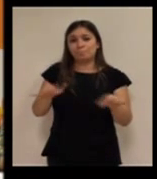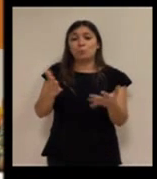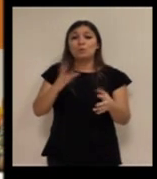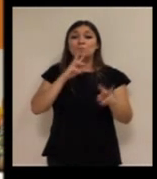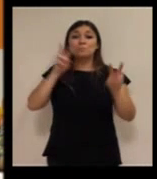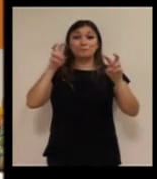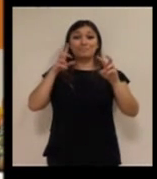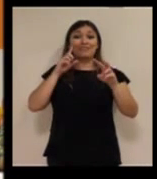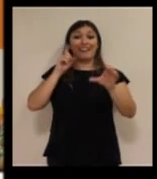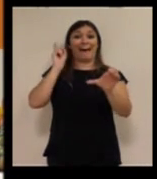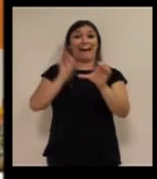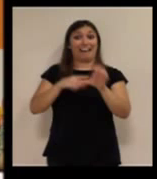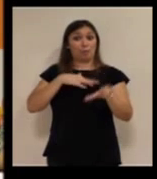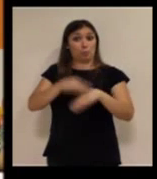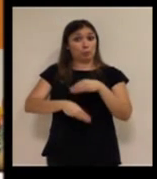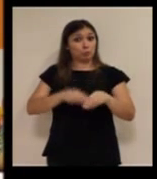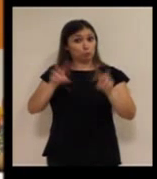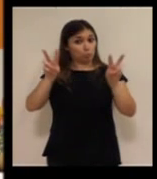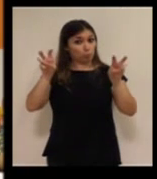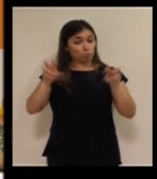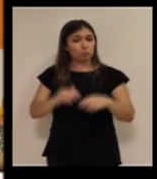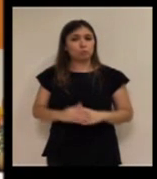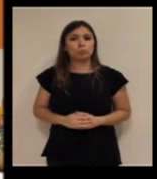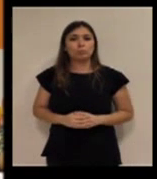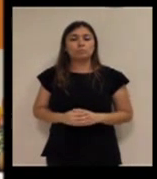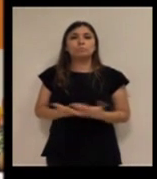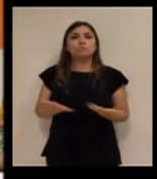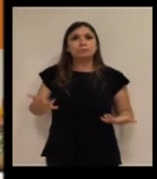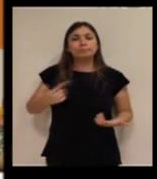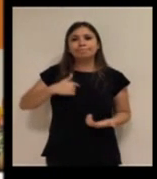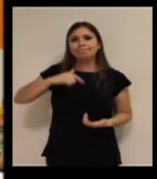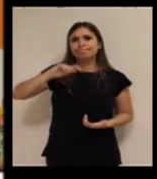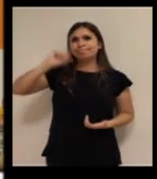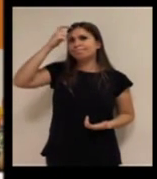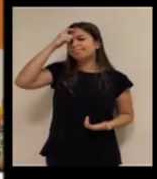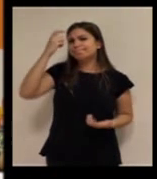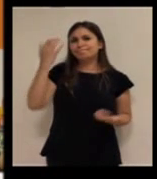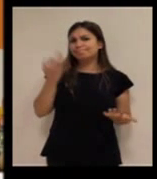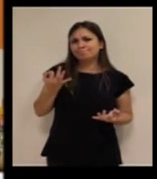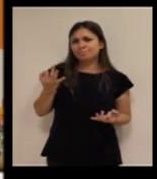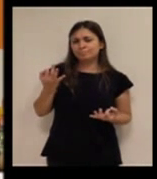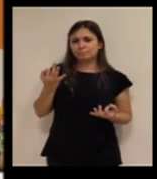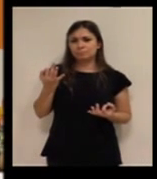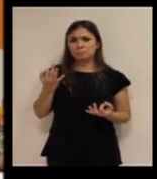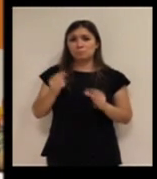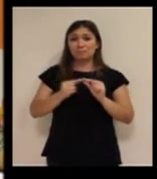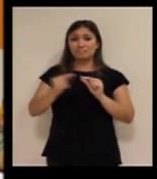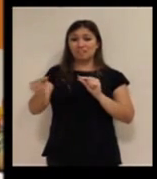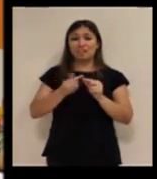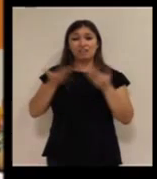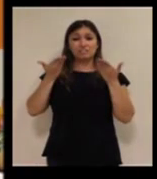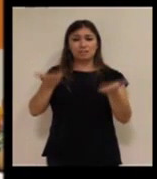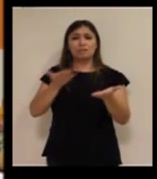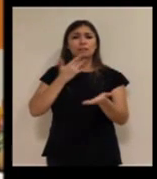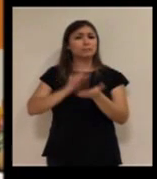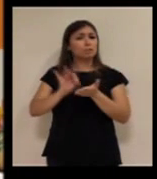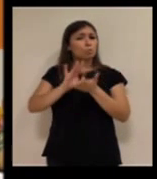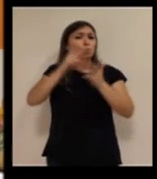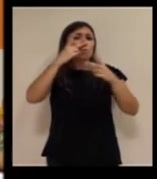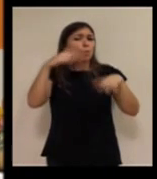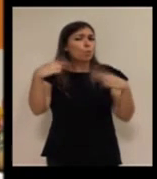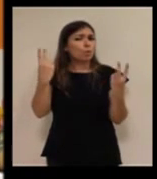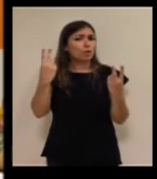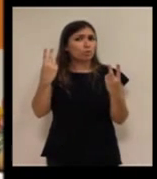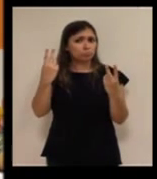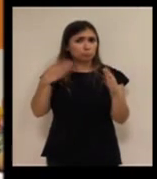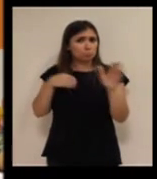se habla de acceso, tenemos que pensar en si la telecistencia como servicio público es